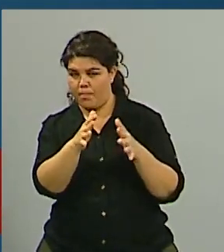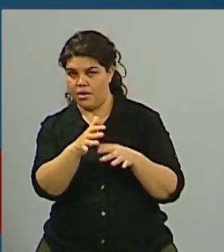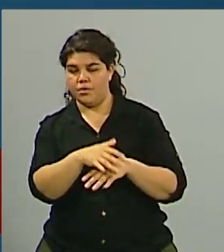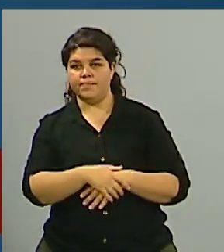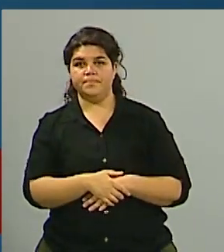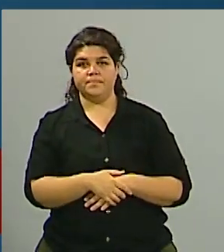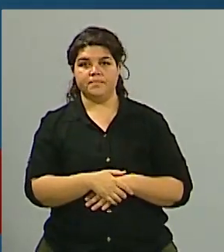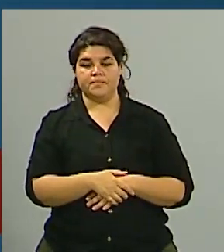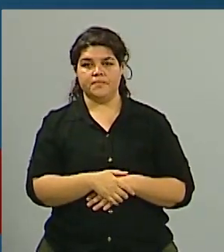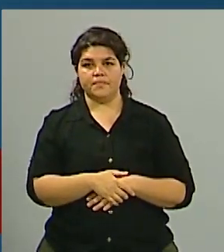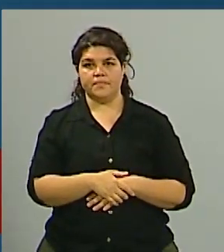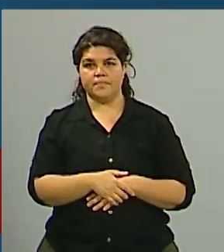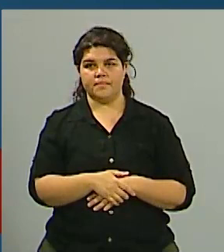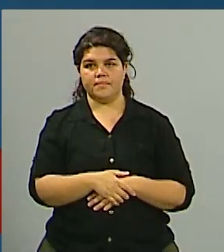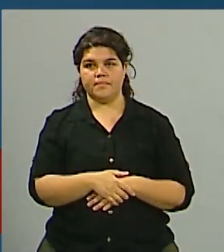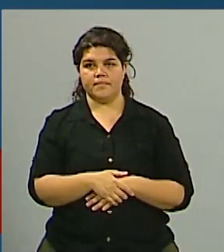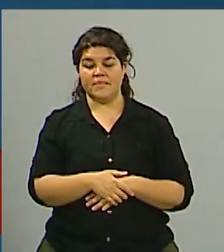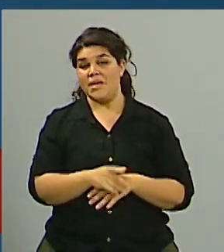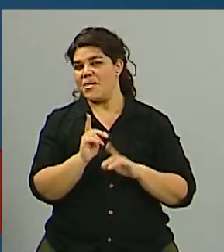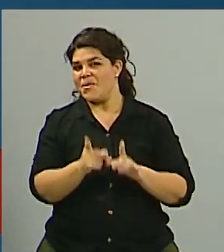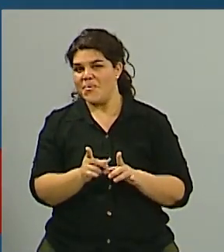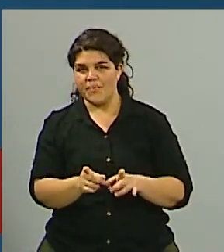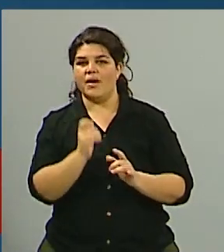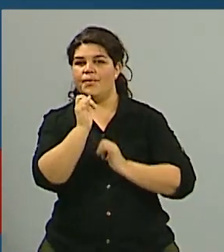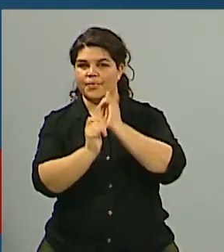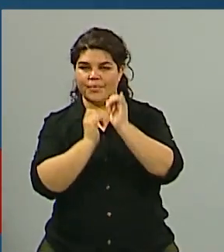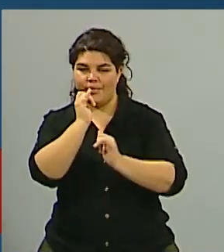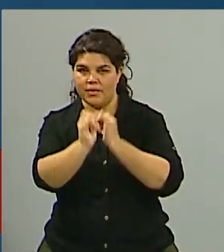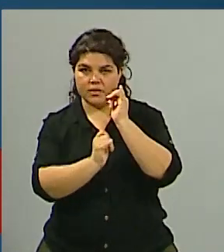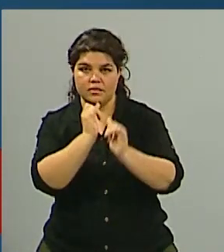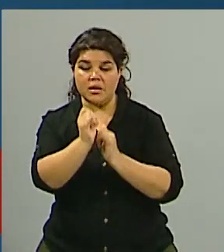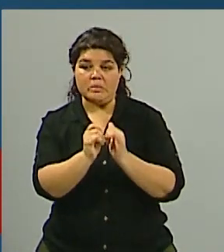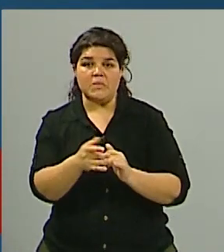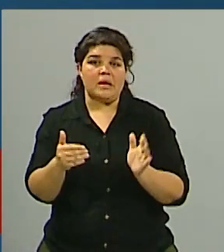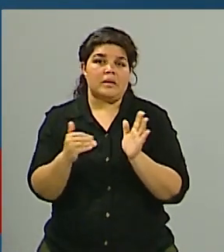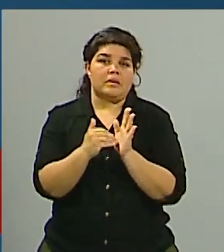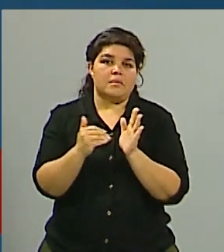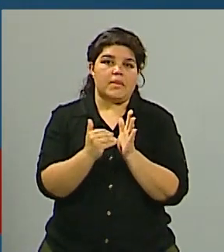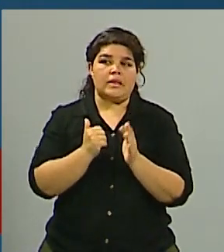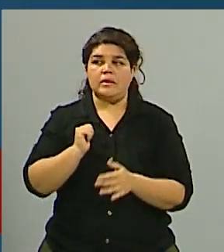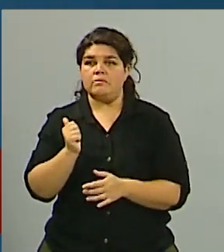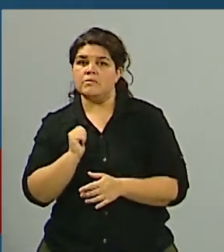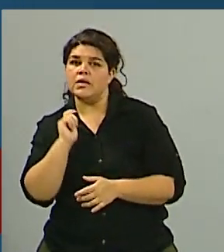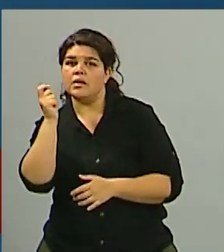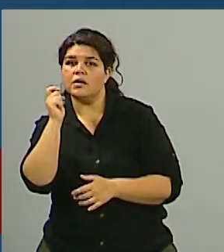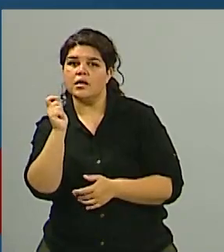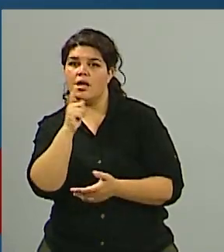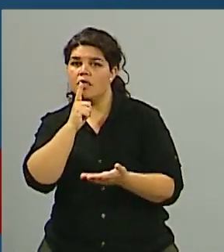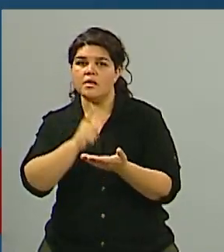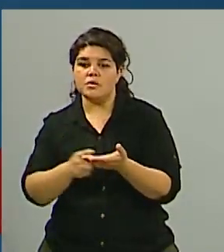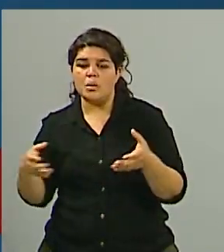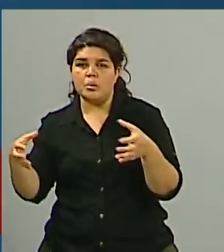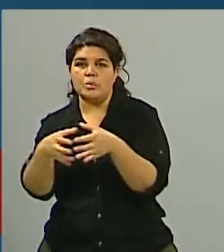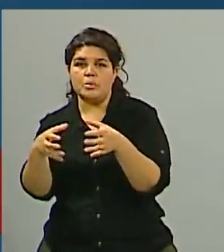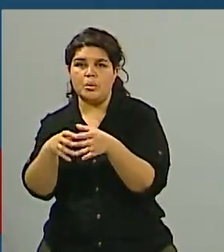como digo estos nuevos funcionarios que dispongan políticas económicas